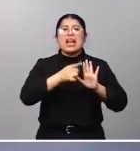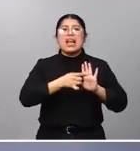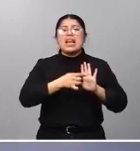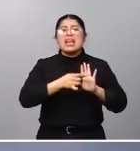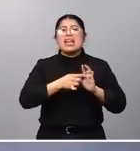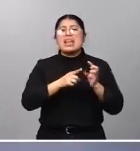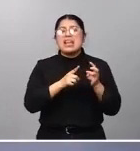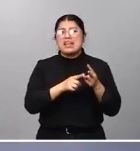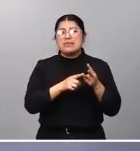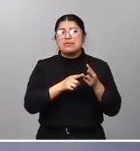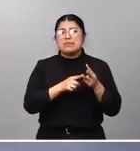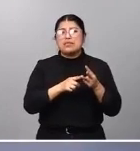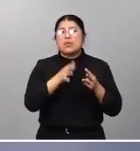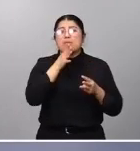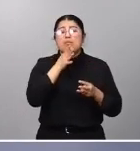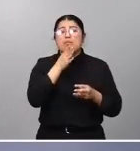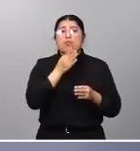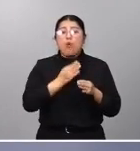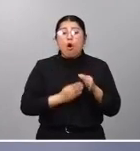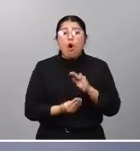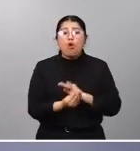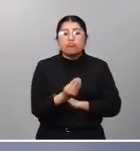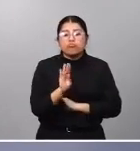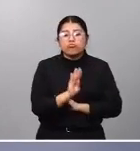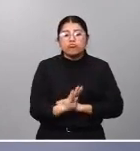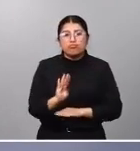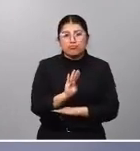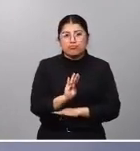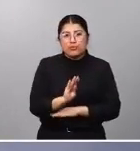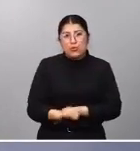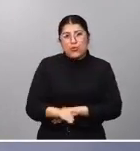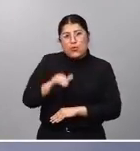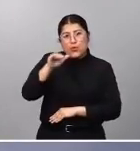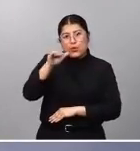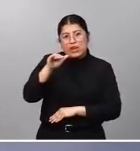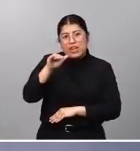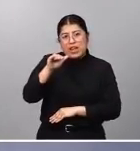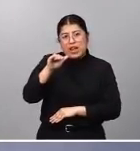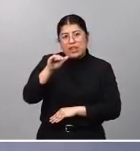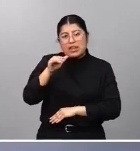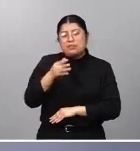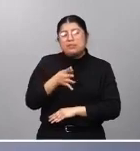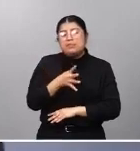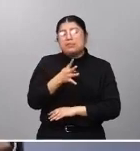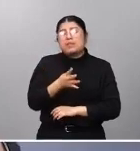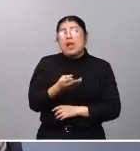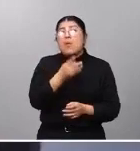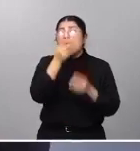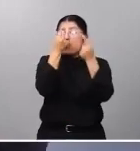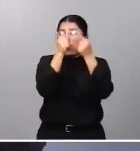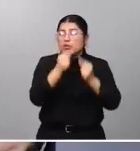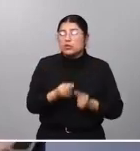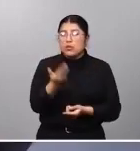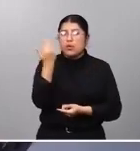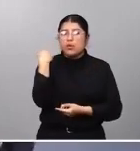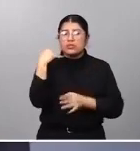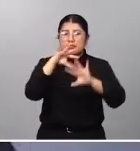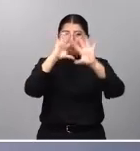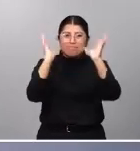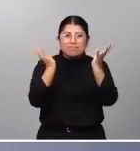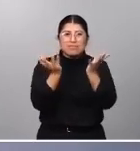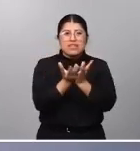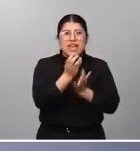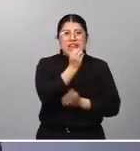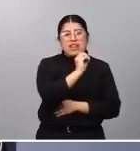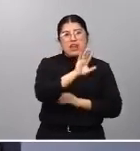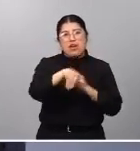prestación de ayuda a la crianza. Como ustedes saben, desde los presupuestos generales del año anterior se logró una cobertura casi universal en el tramo de